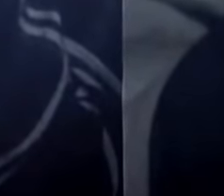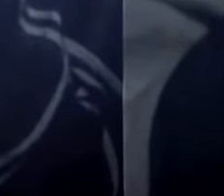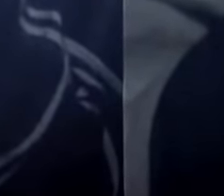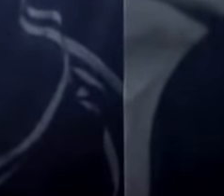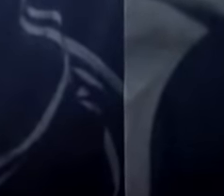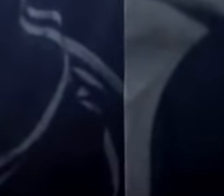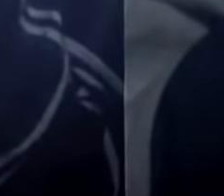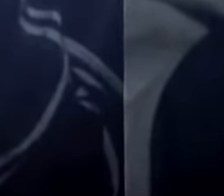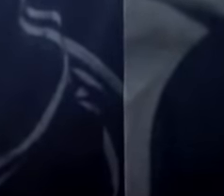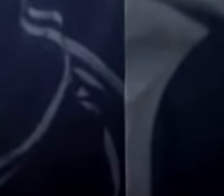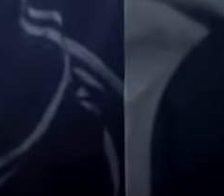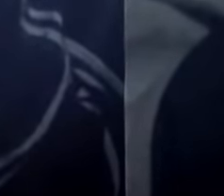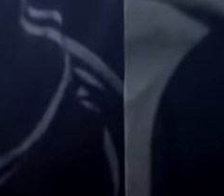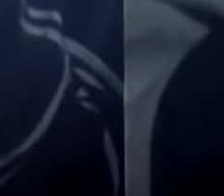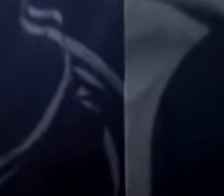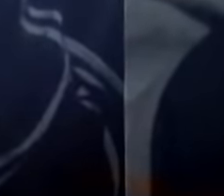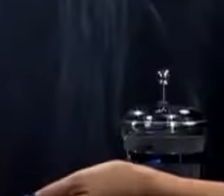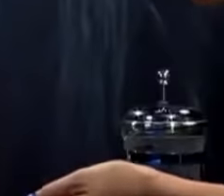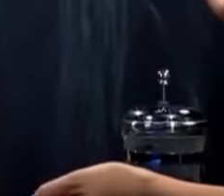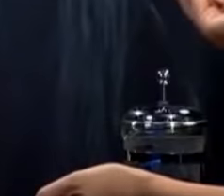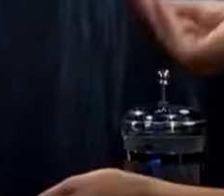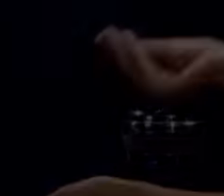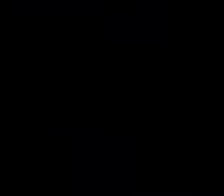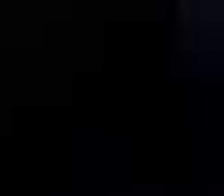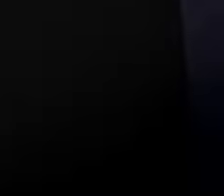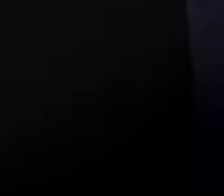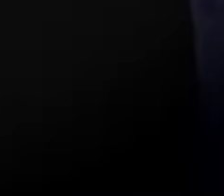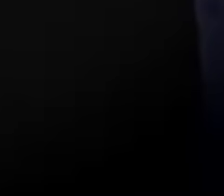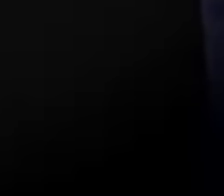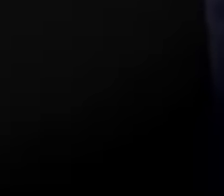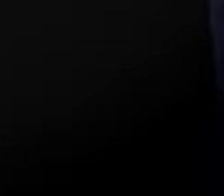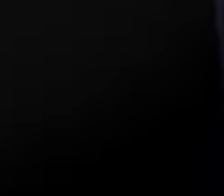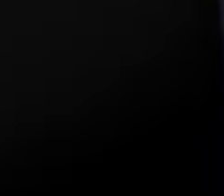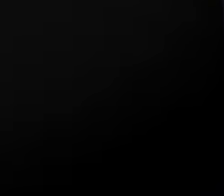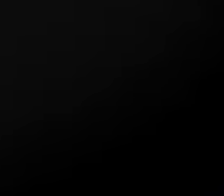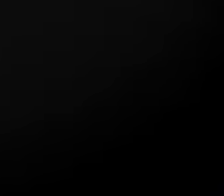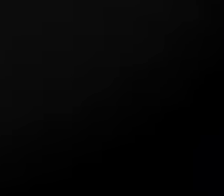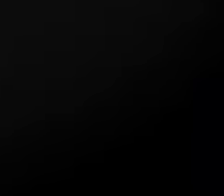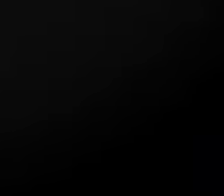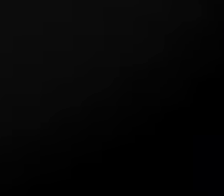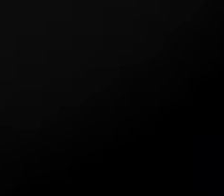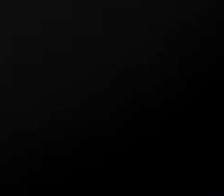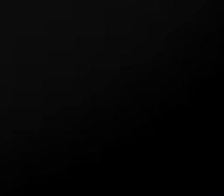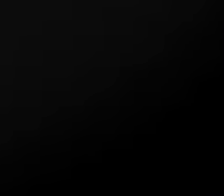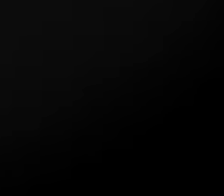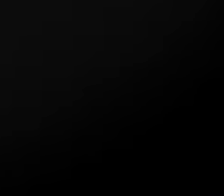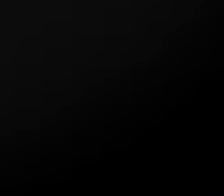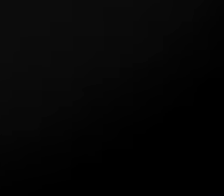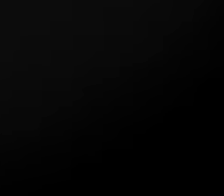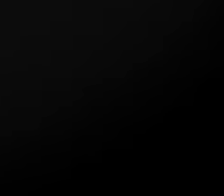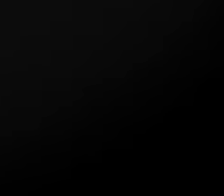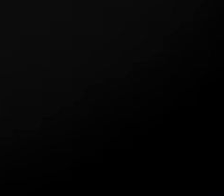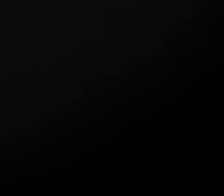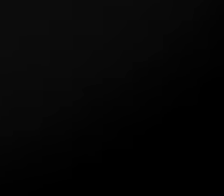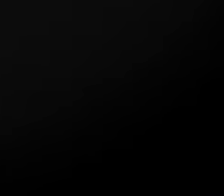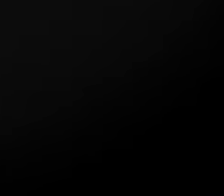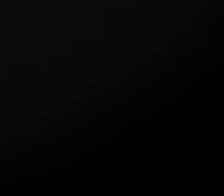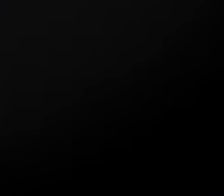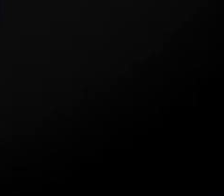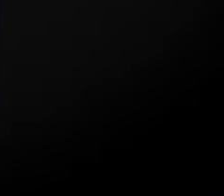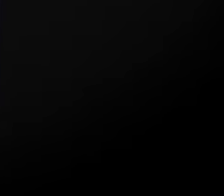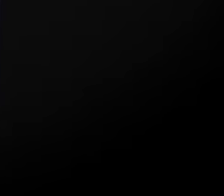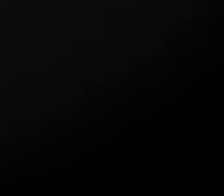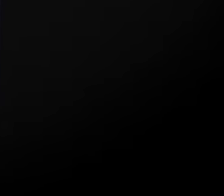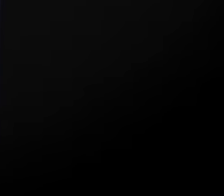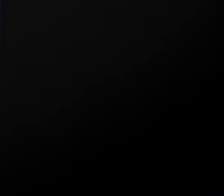todos los varones que iban al grupo ese, dije, dale, yo te acompaño. De Sallago al Teatro de Verano, y de Antígona a Ciranos. Este lunes,